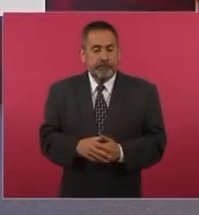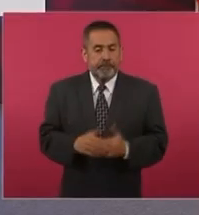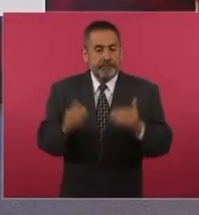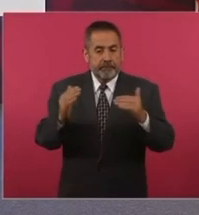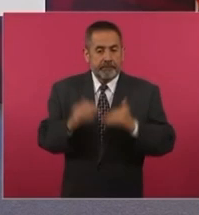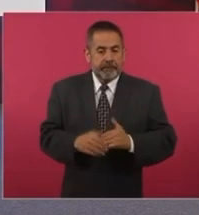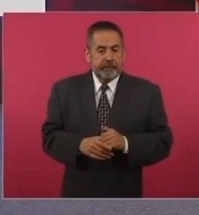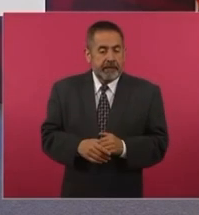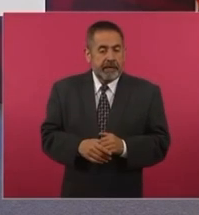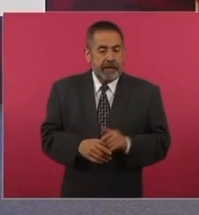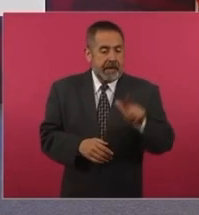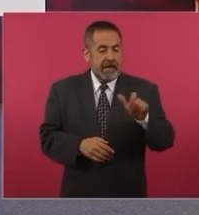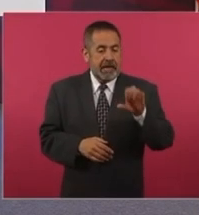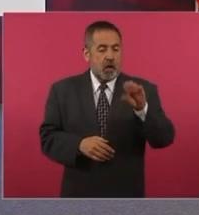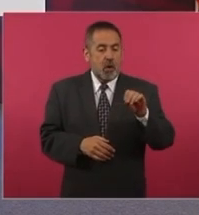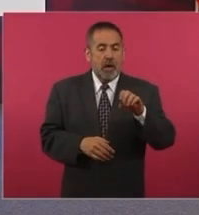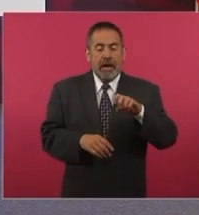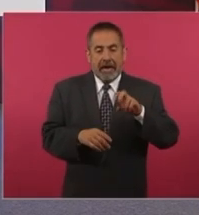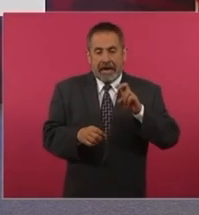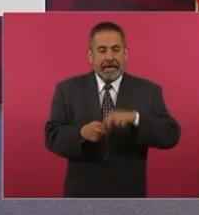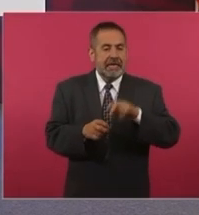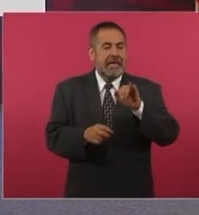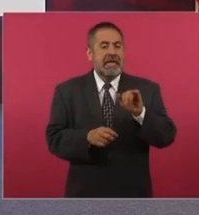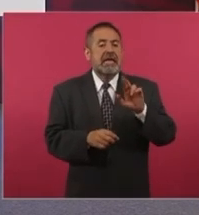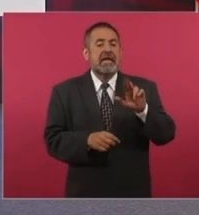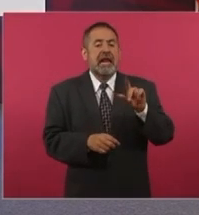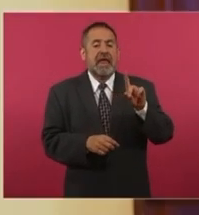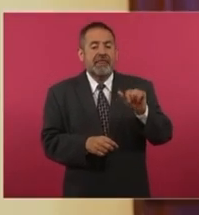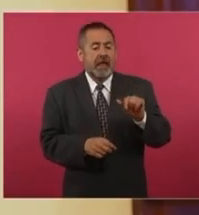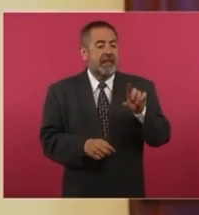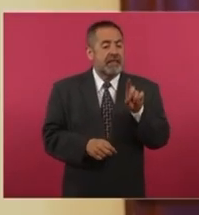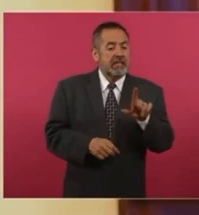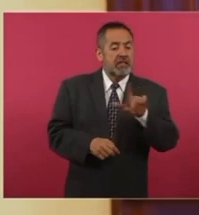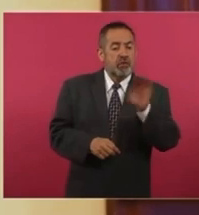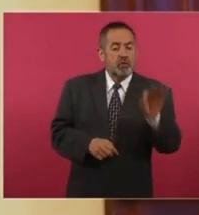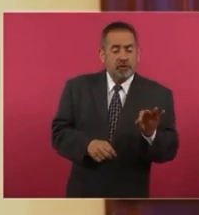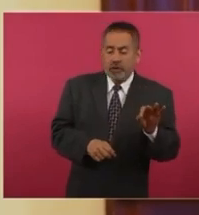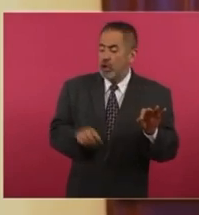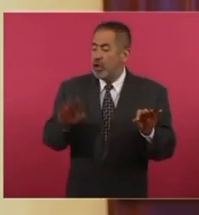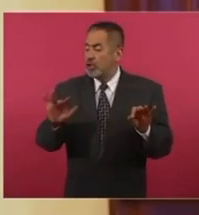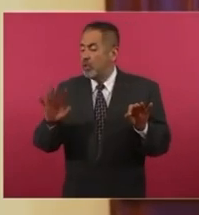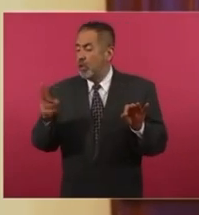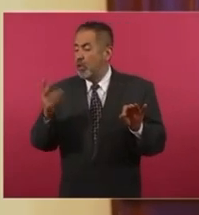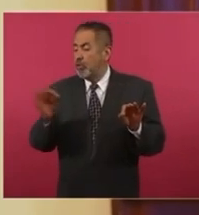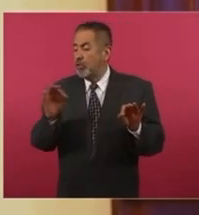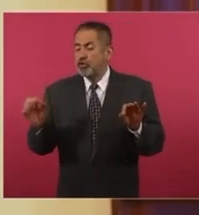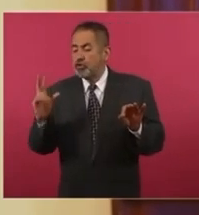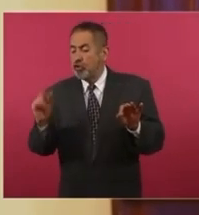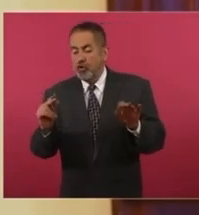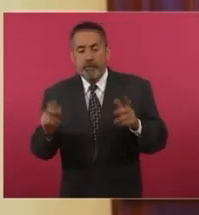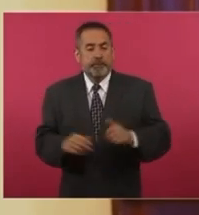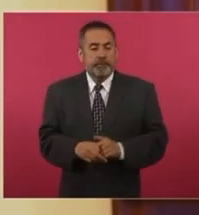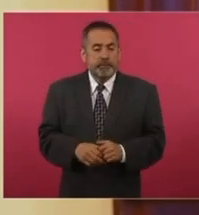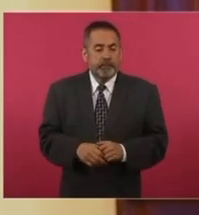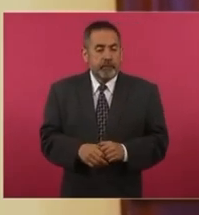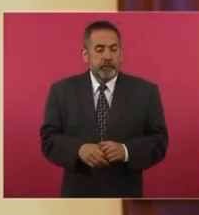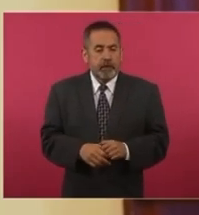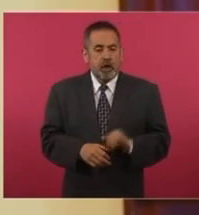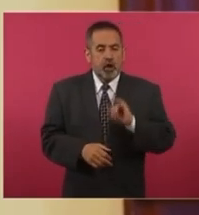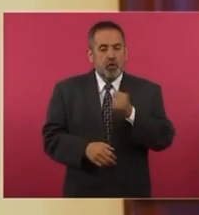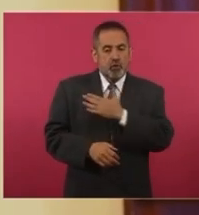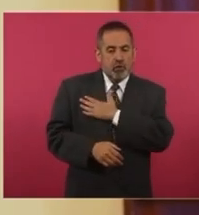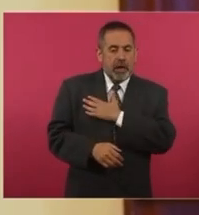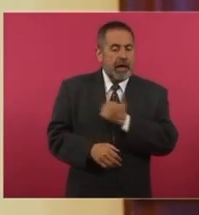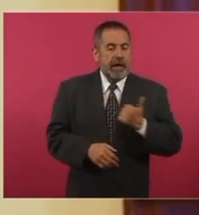Baratkar, de Irlanda, tiene un 37 por ciento de aprobación y un 54 por ciento de rechazo. Justin Trudeau, de